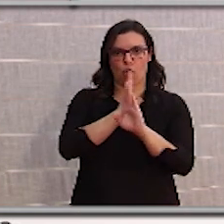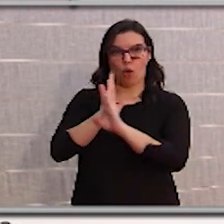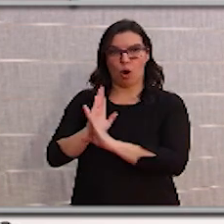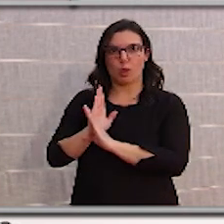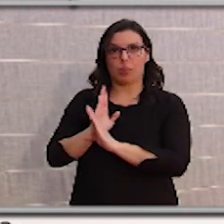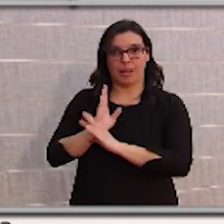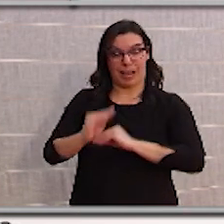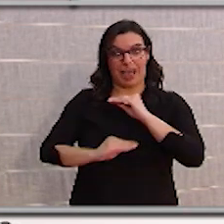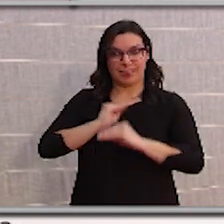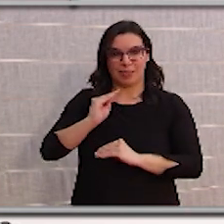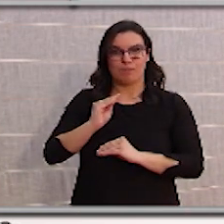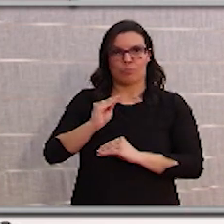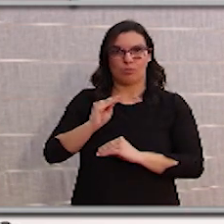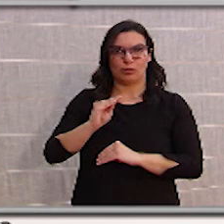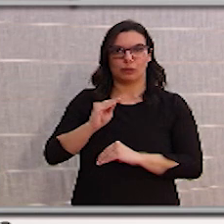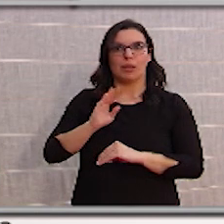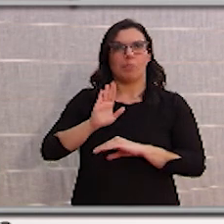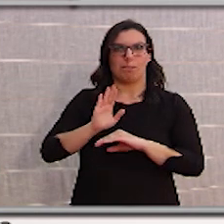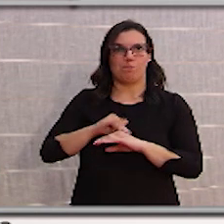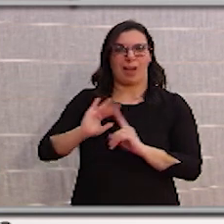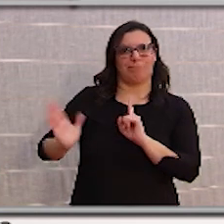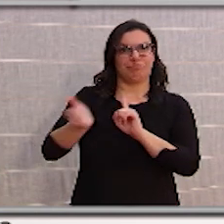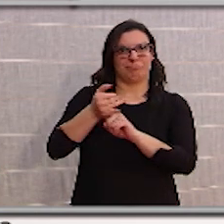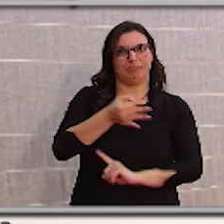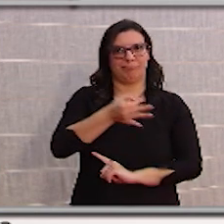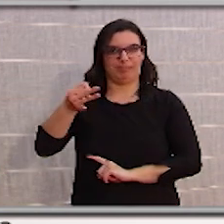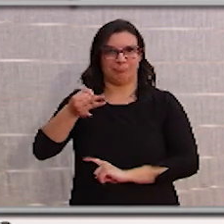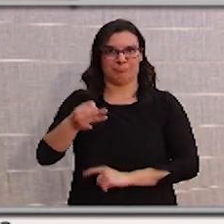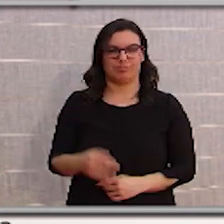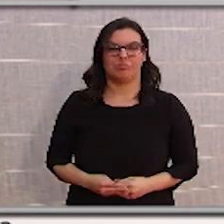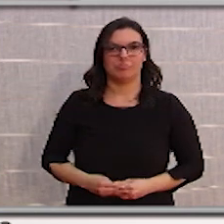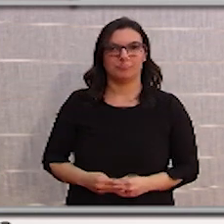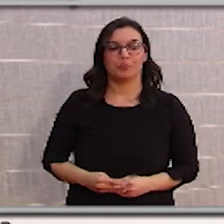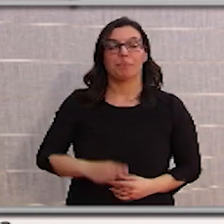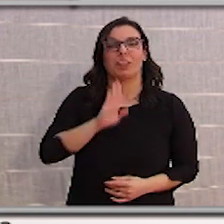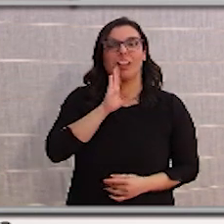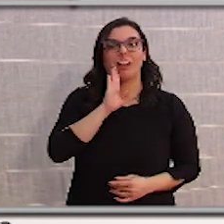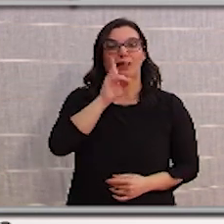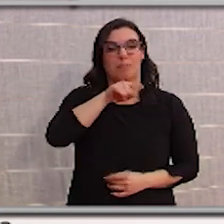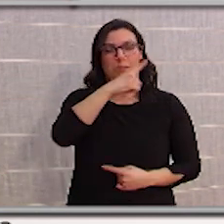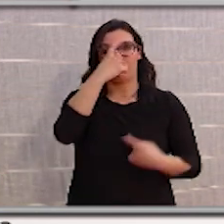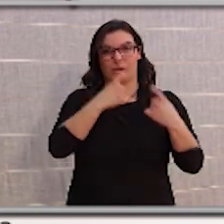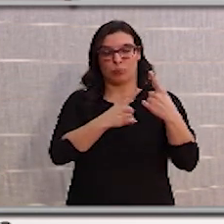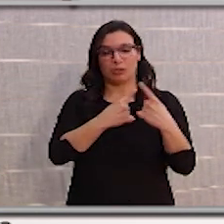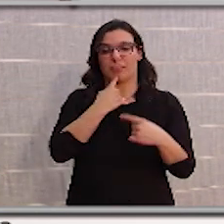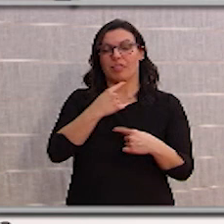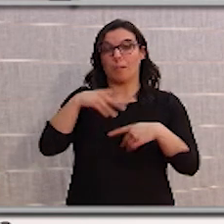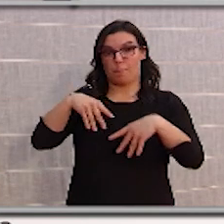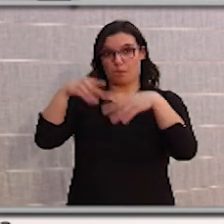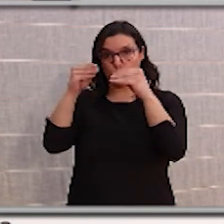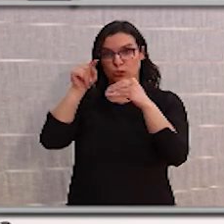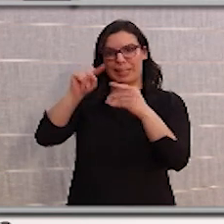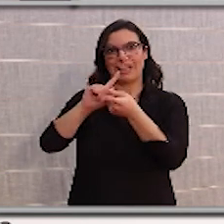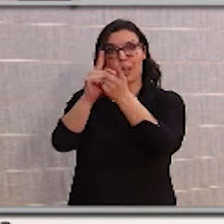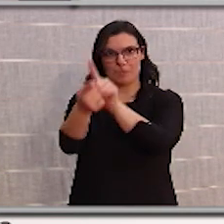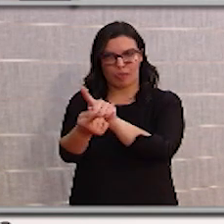evidentemente será mucho más proporcionada la acción. Y al hilo de la pregunta es, ¿Burgos está cambiando?